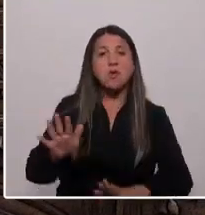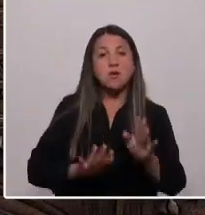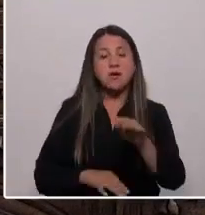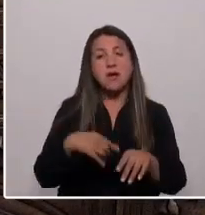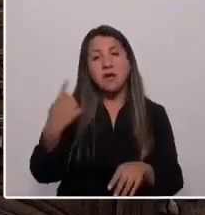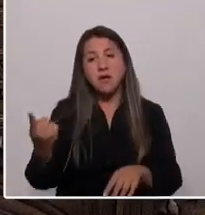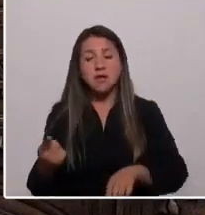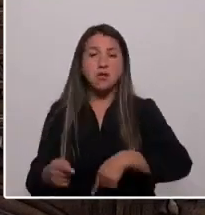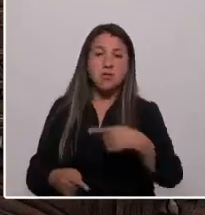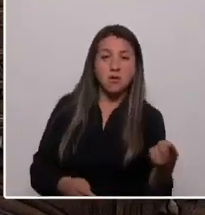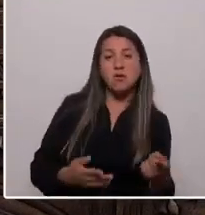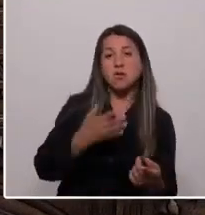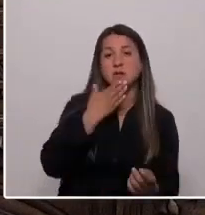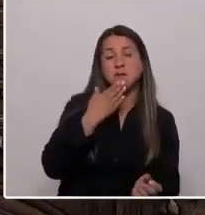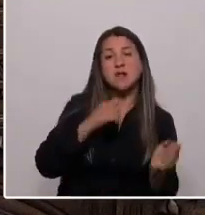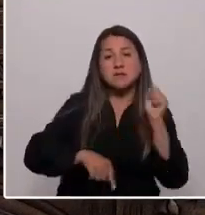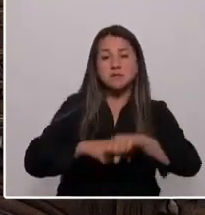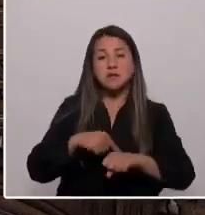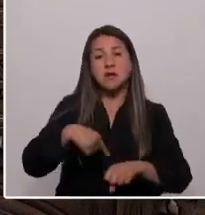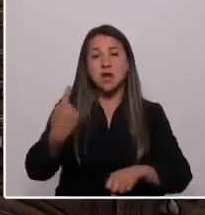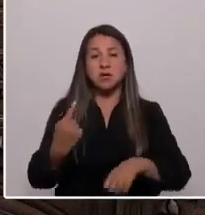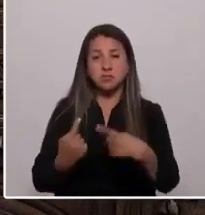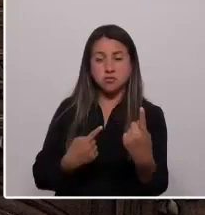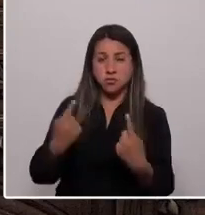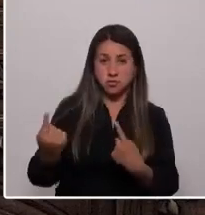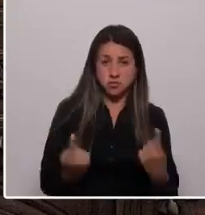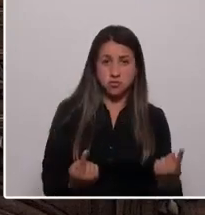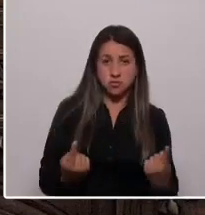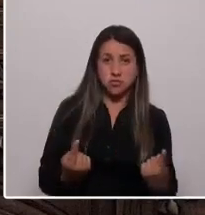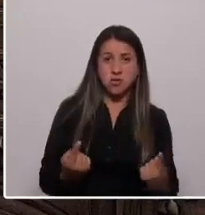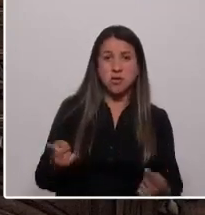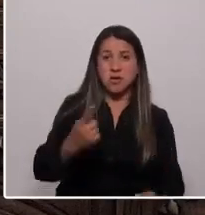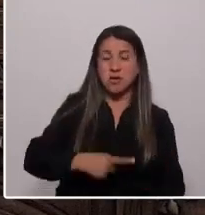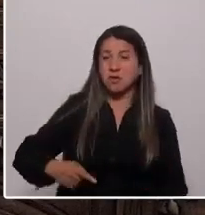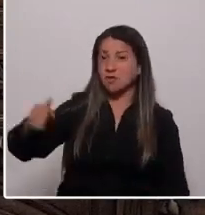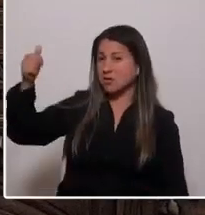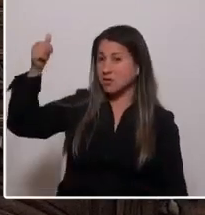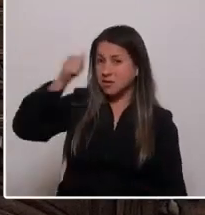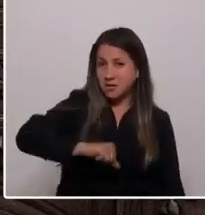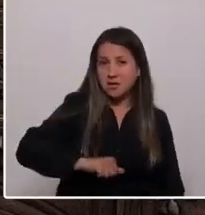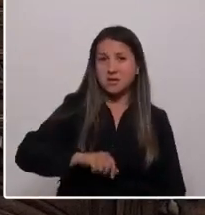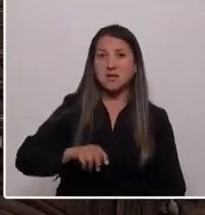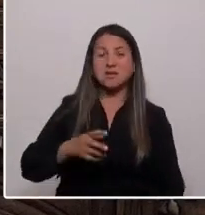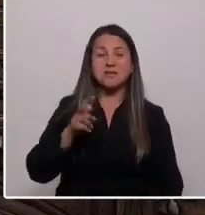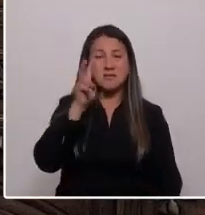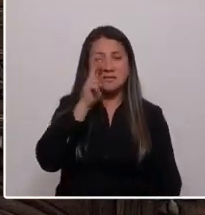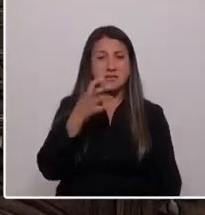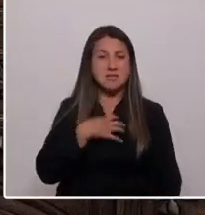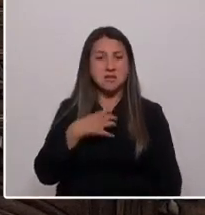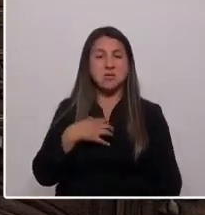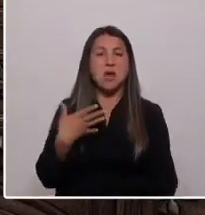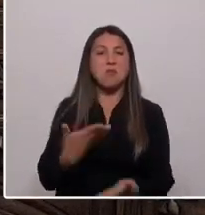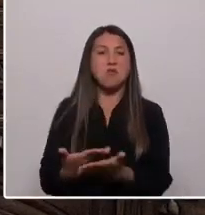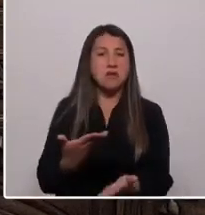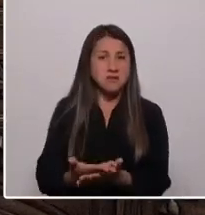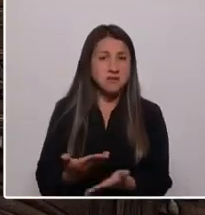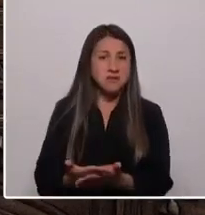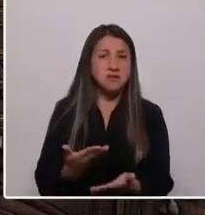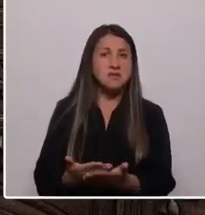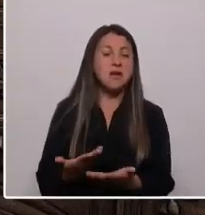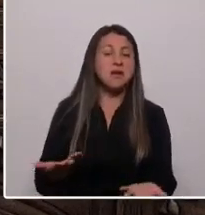también acogiendo a los demás, a quienes condenan la violencia, la inseguridad, el aprovechamiento de posiciones políticas